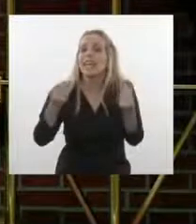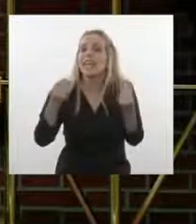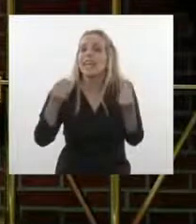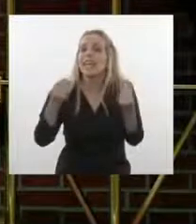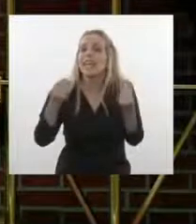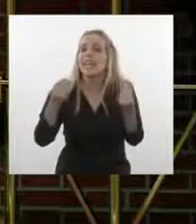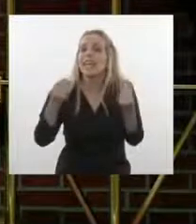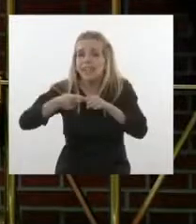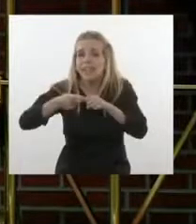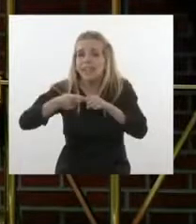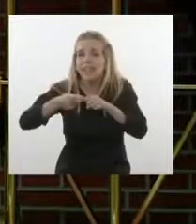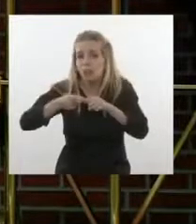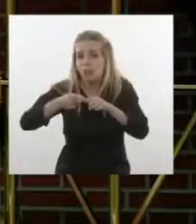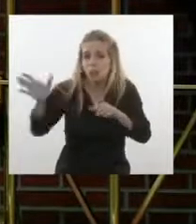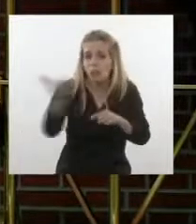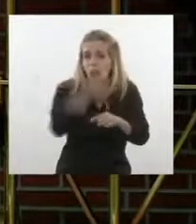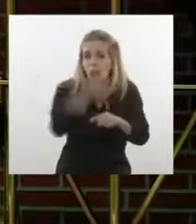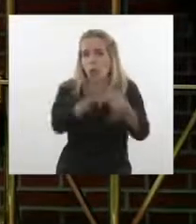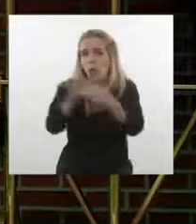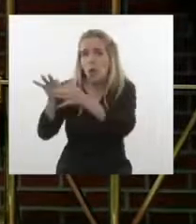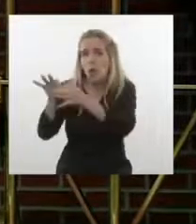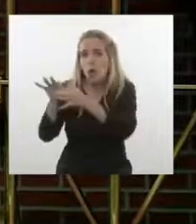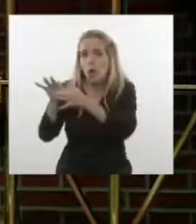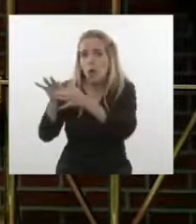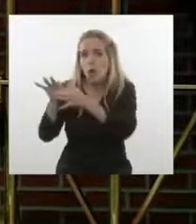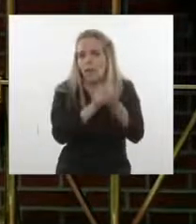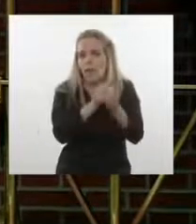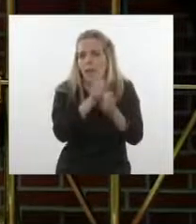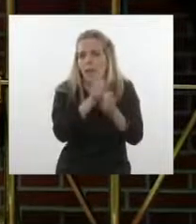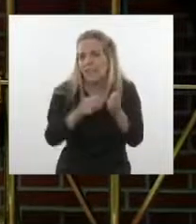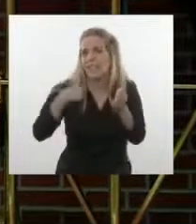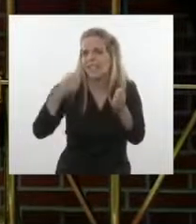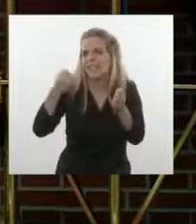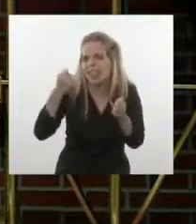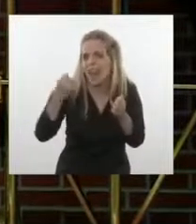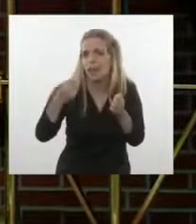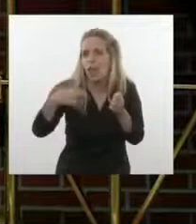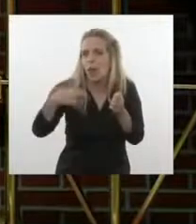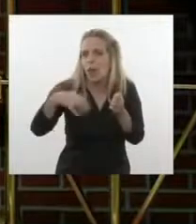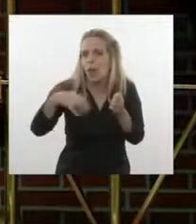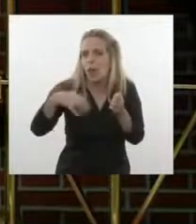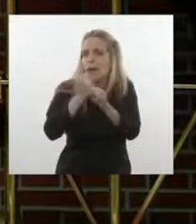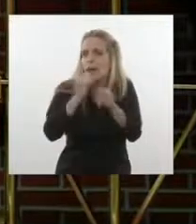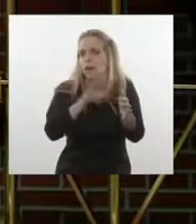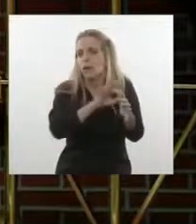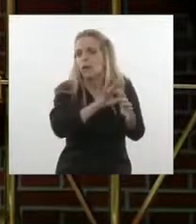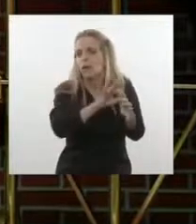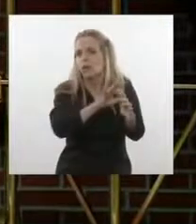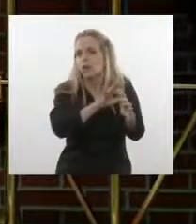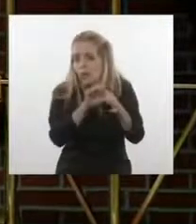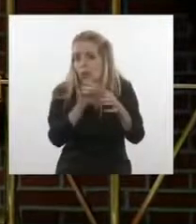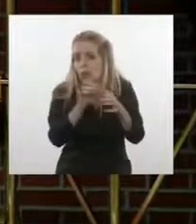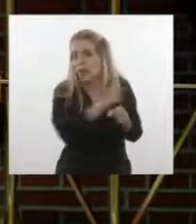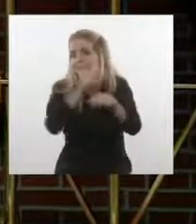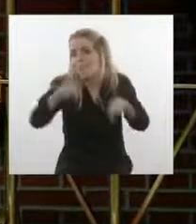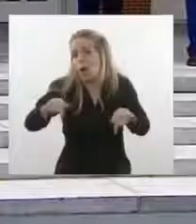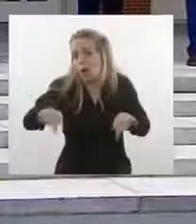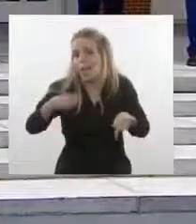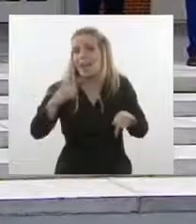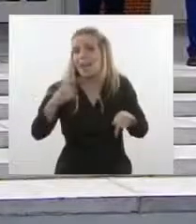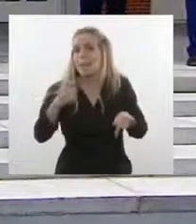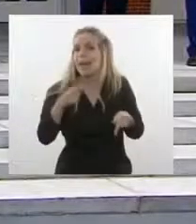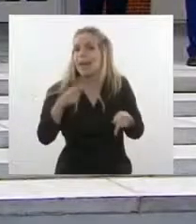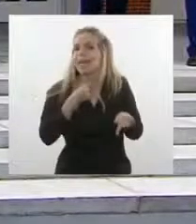políticos, institucionales, sociales, empresarios, sindicatos, en definitiva. Eso es lo que hemos tratado, al menos en España, de hacer.